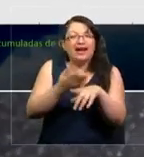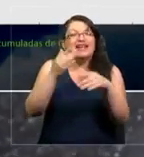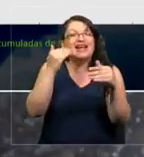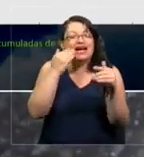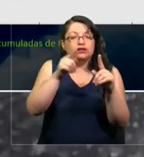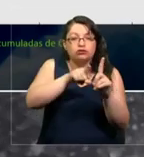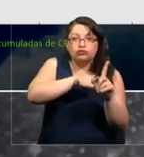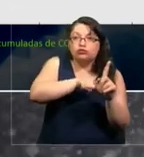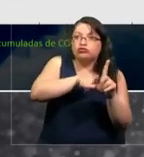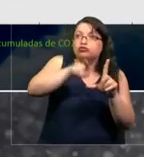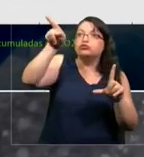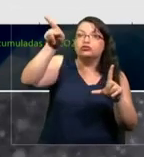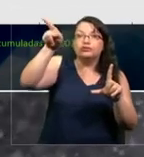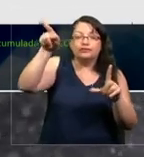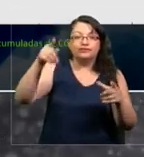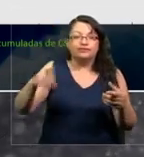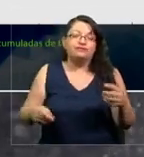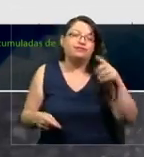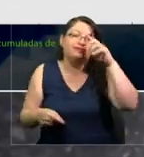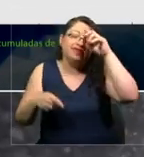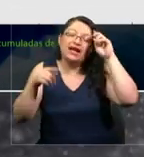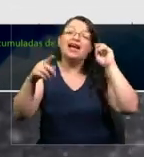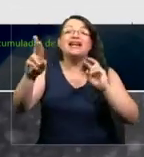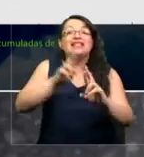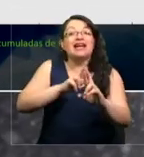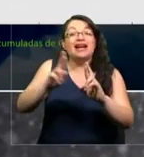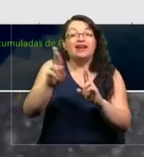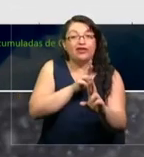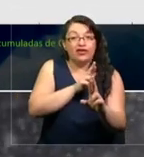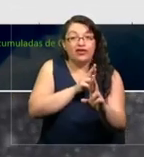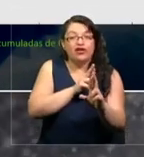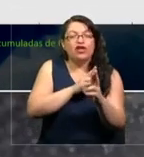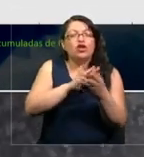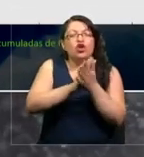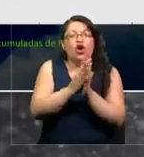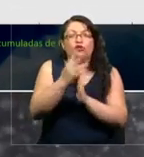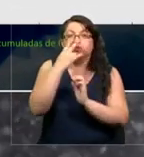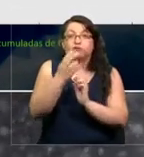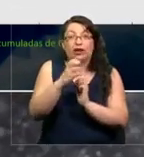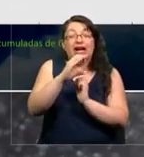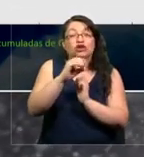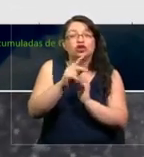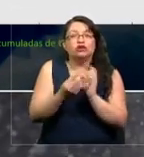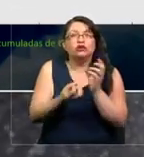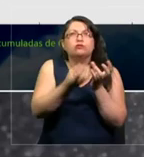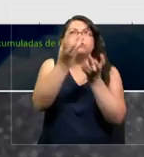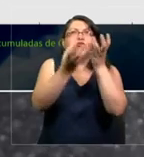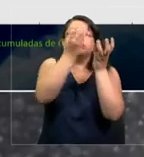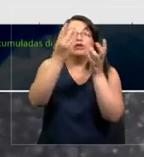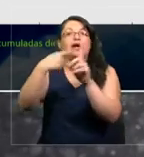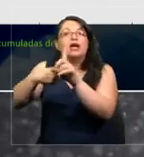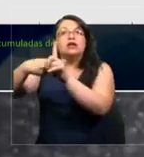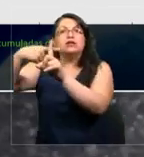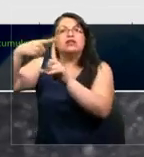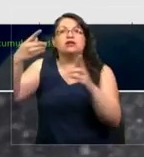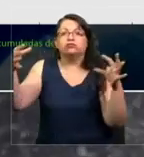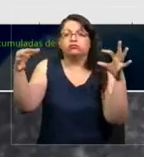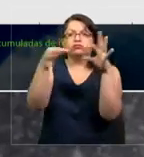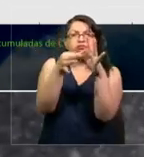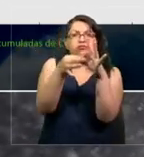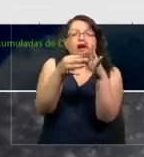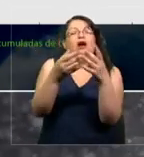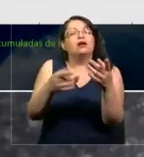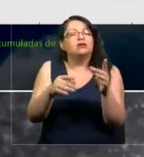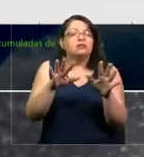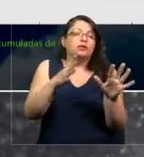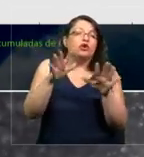lineal. Ahora, esta relación entre las emisiones acumuladas y el aumento de temperatura, esto es ciencia que no tiene más